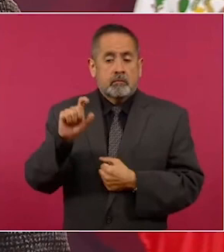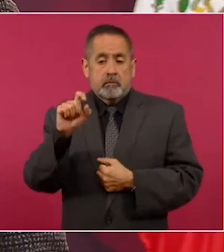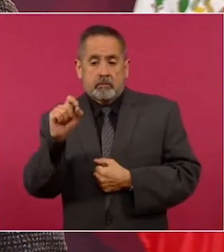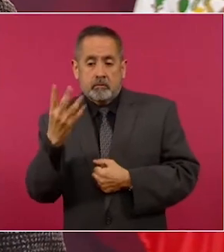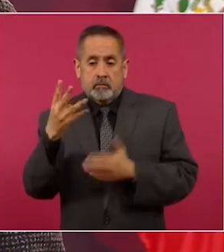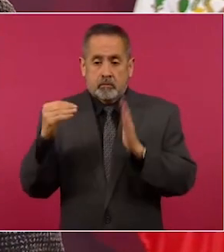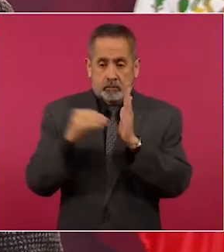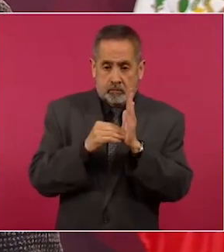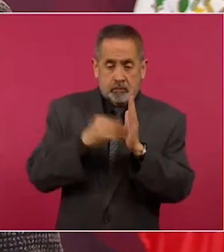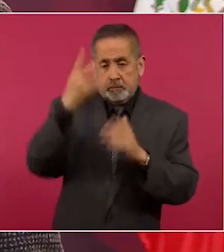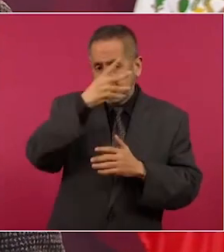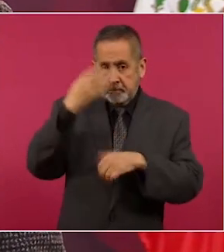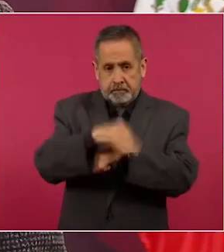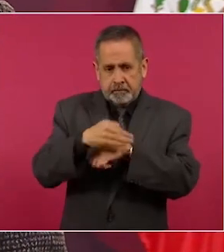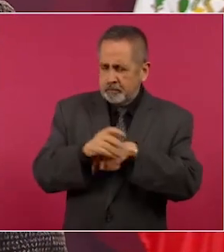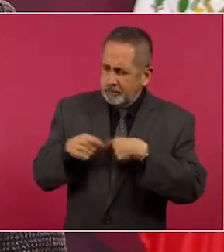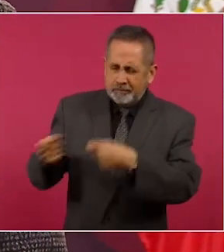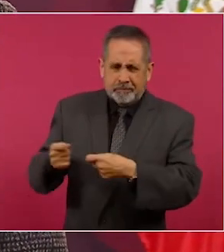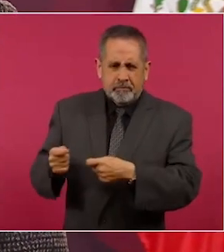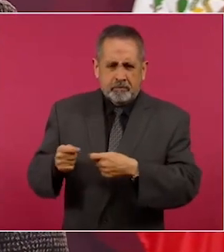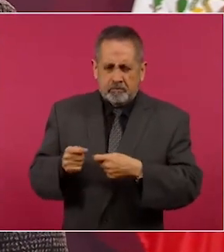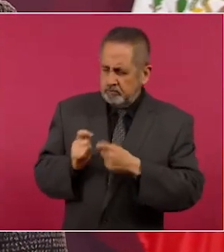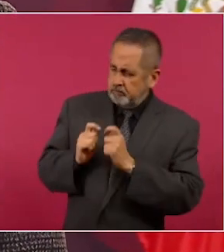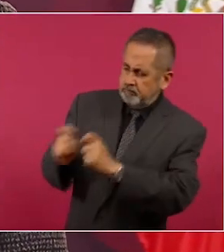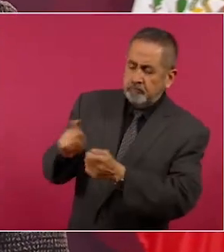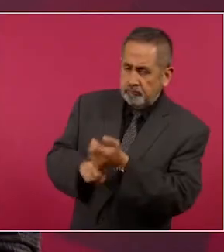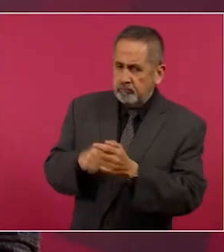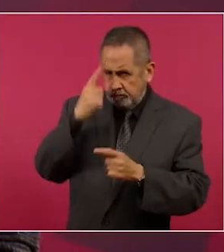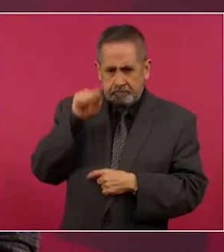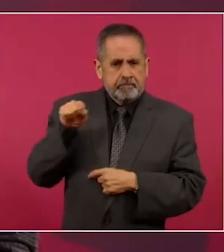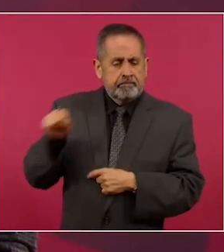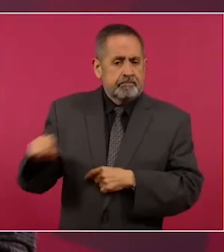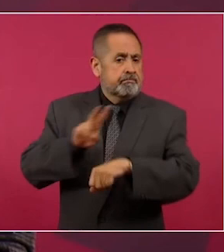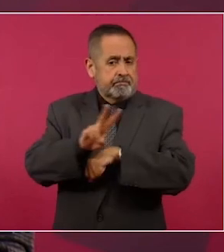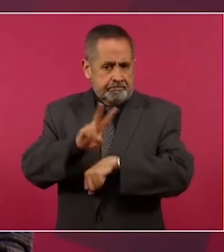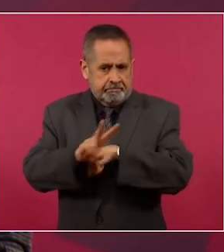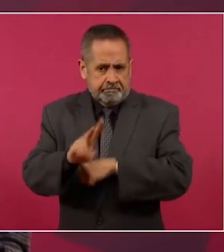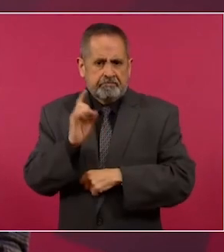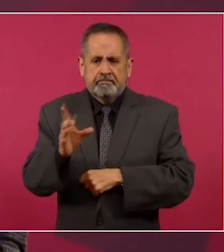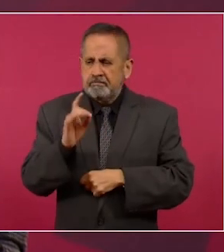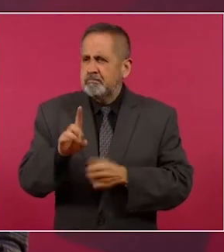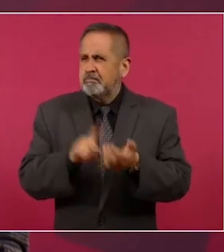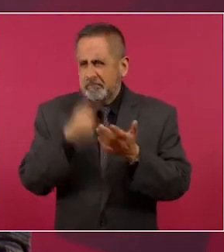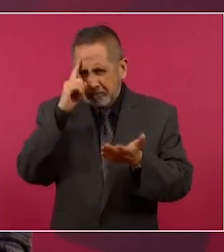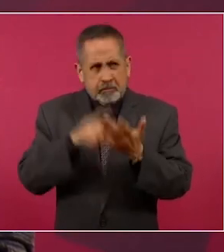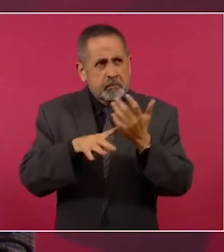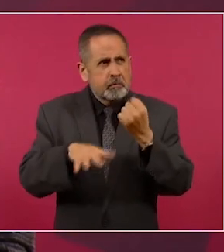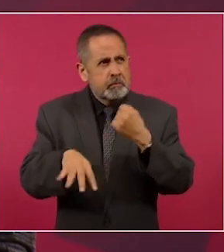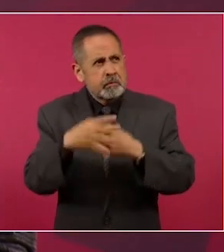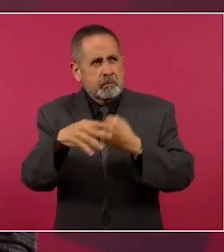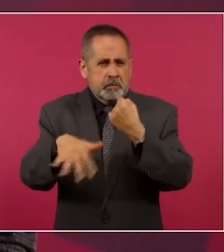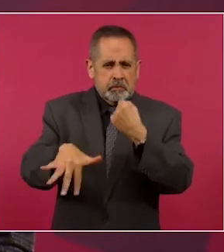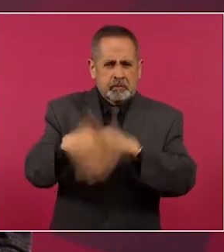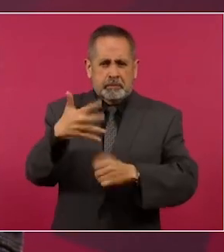visas temporales o visas humanitarias, en el caso de Venezuela, como 14, 15 mil